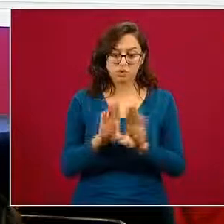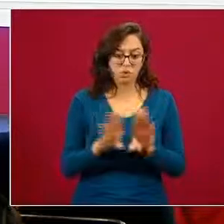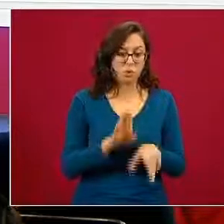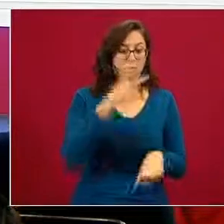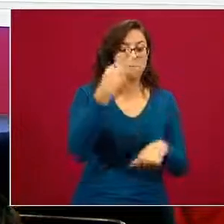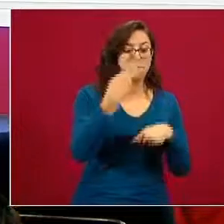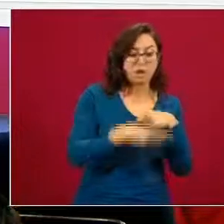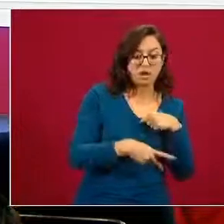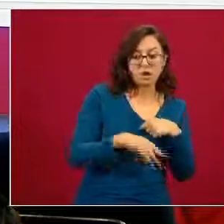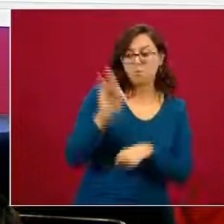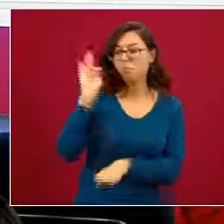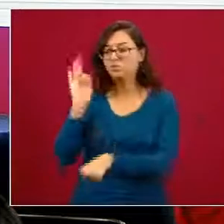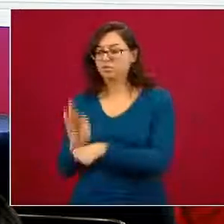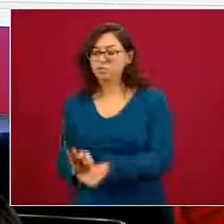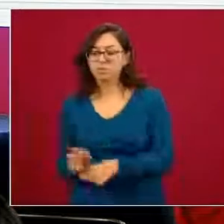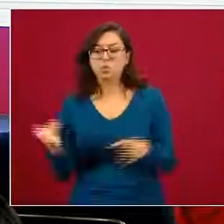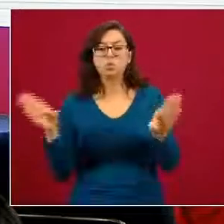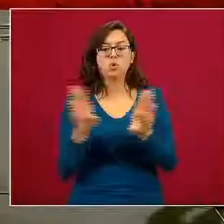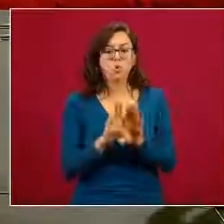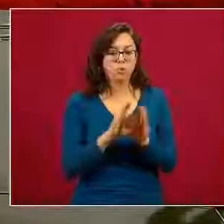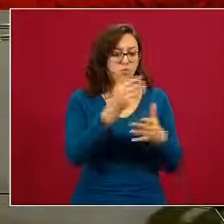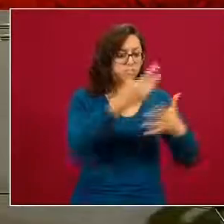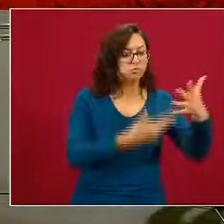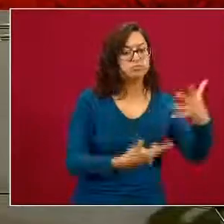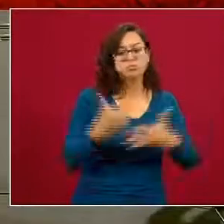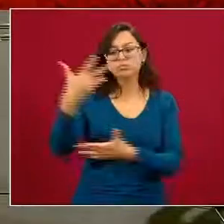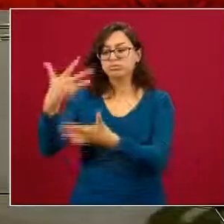son los aspectos de protección la siguiente